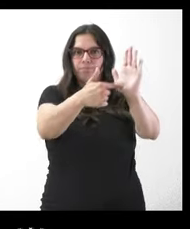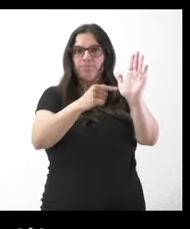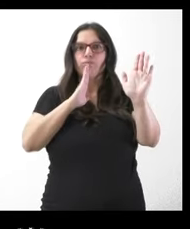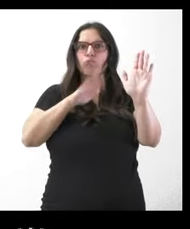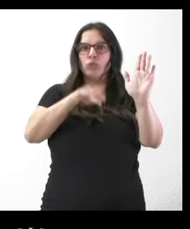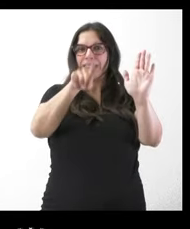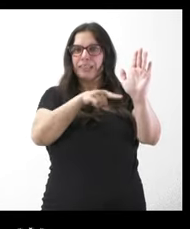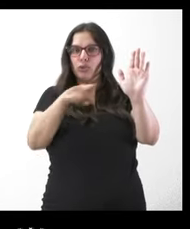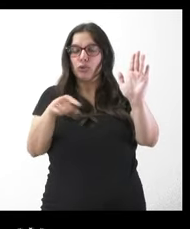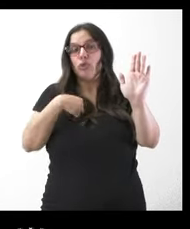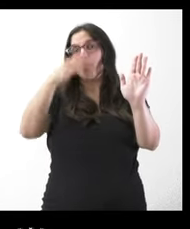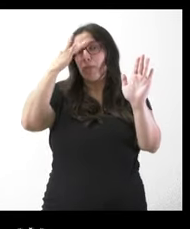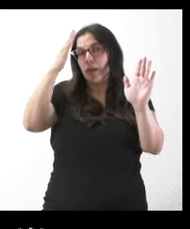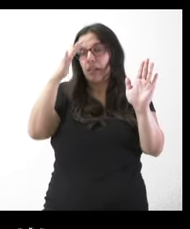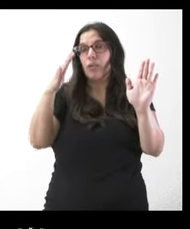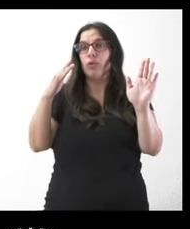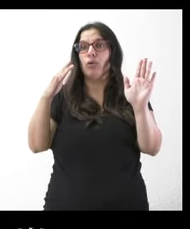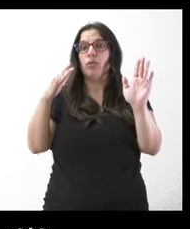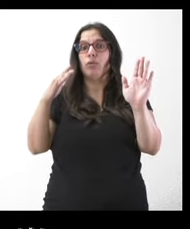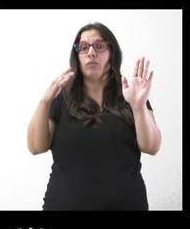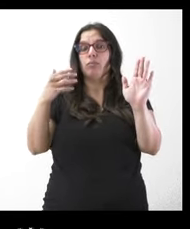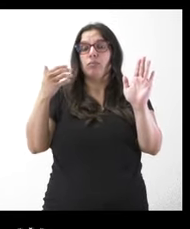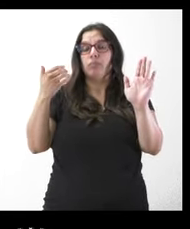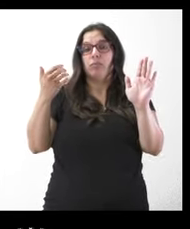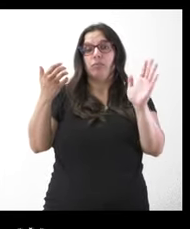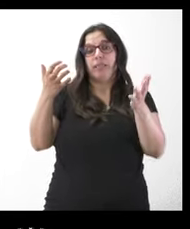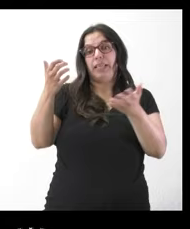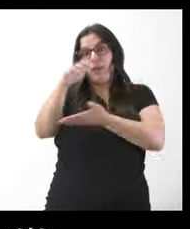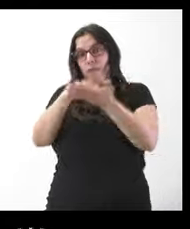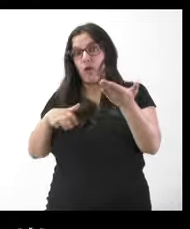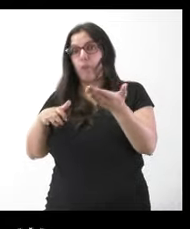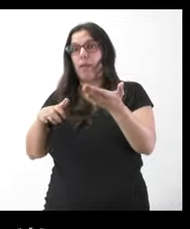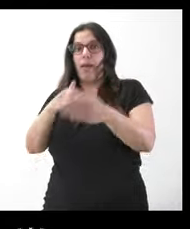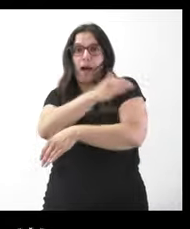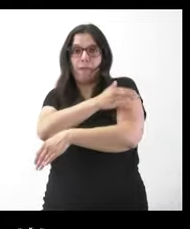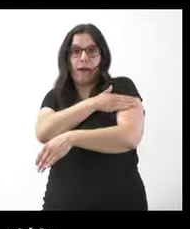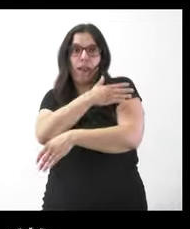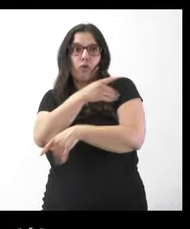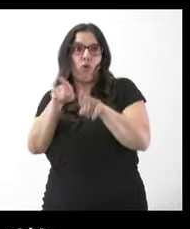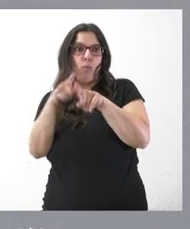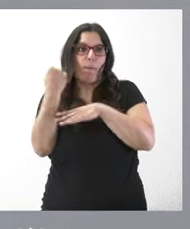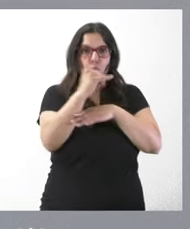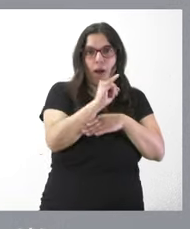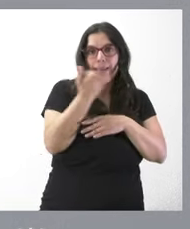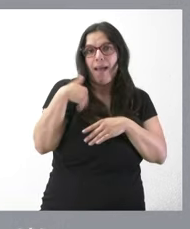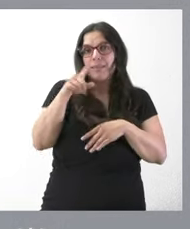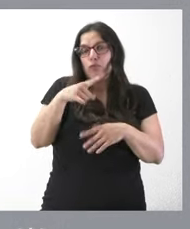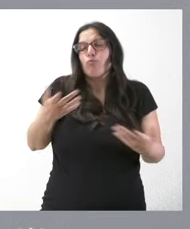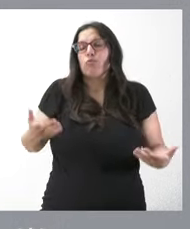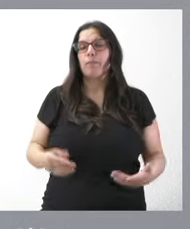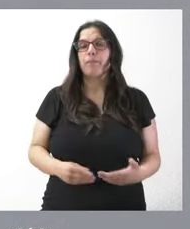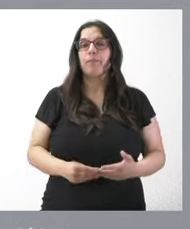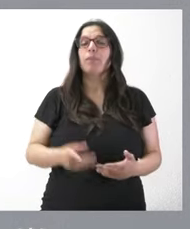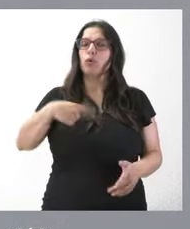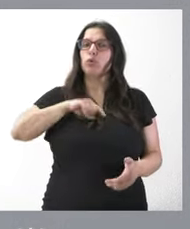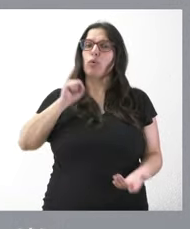imagino que habrán avalado con el informe correspondiente pero no sé cómo lo ven Pues nosotros apostamos